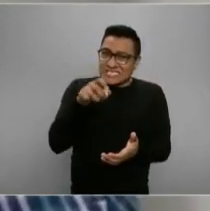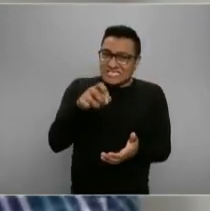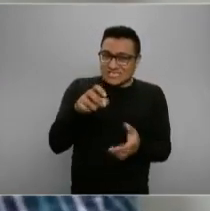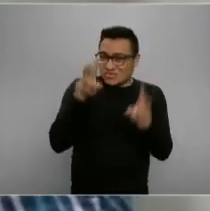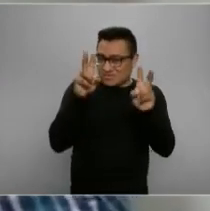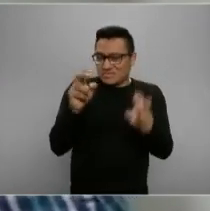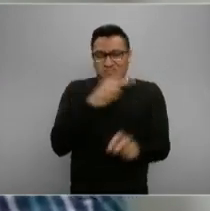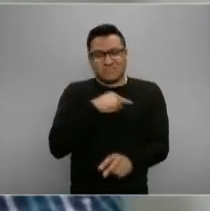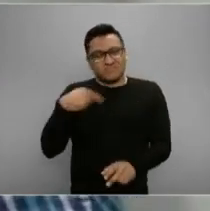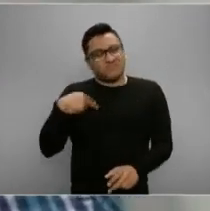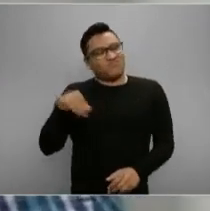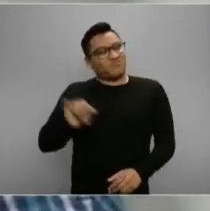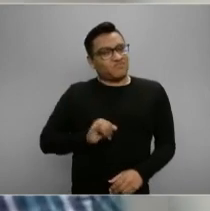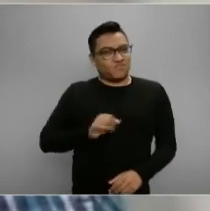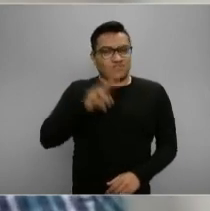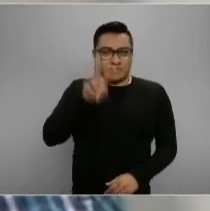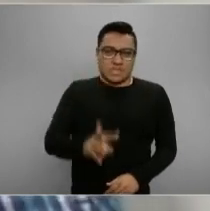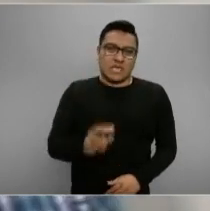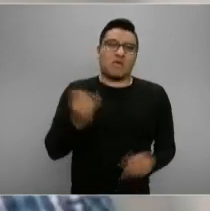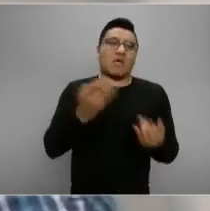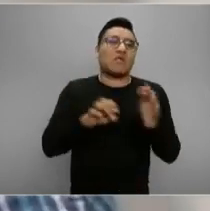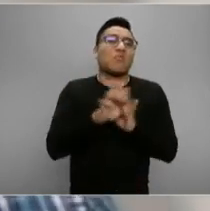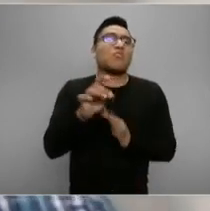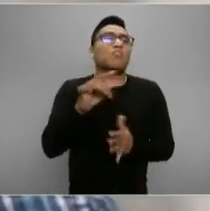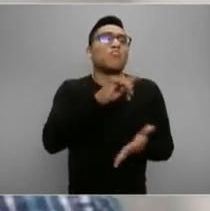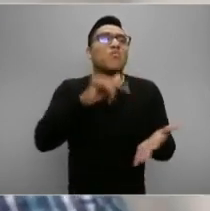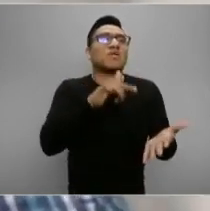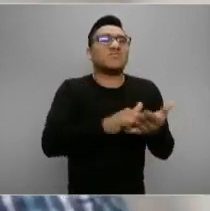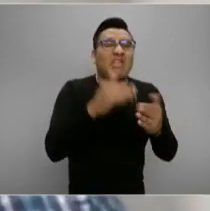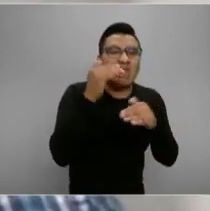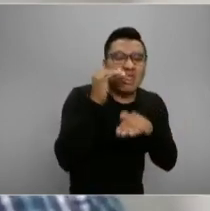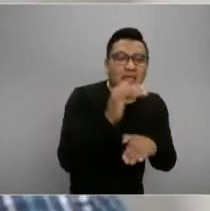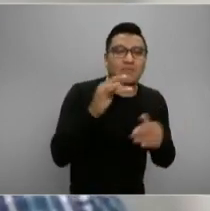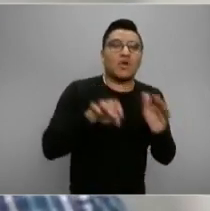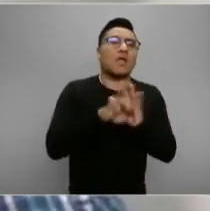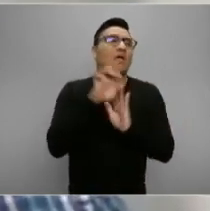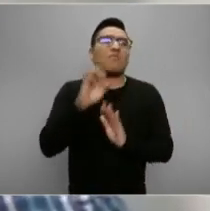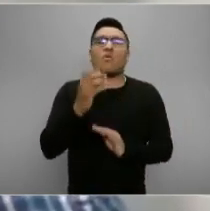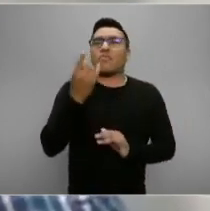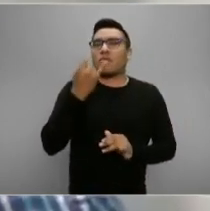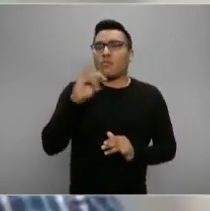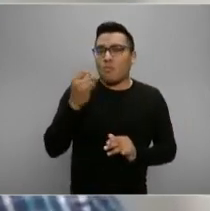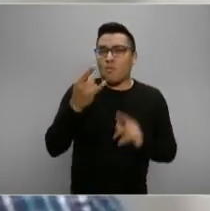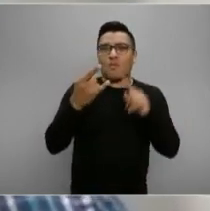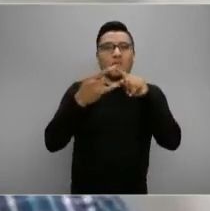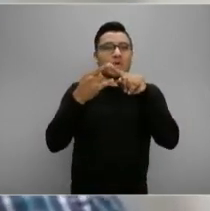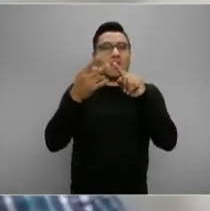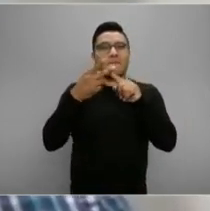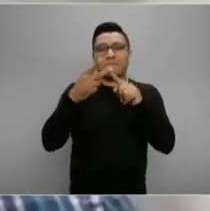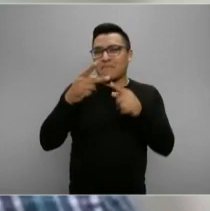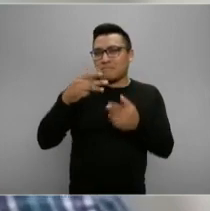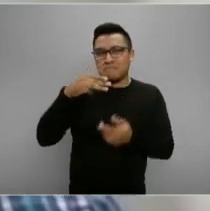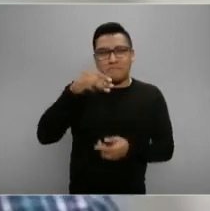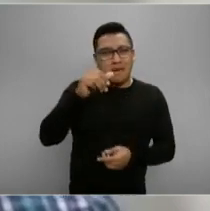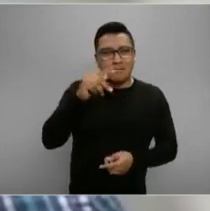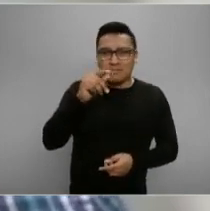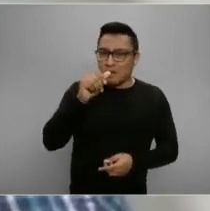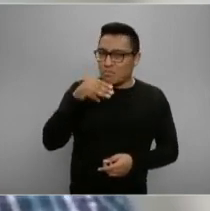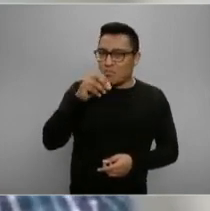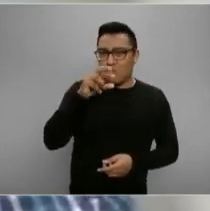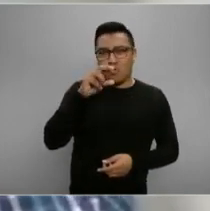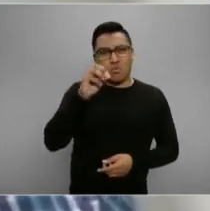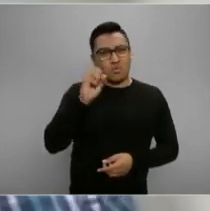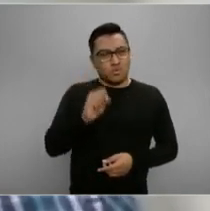Muchas de estas colonias, digamos, colonias marginadas como Tijuana, Matamoros, Reynosa, Nuevo Laredo,